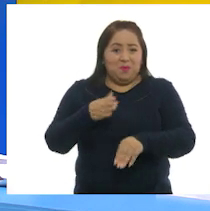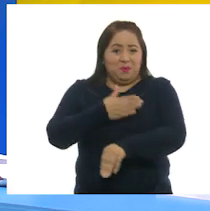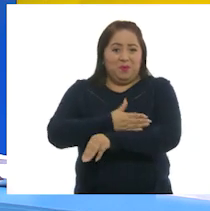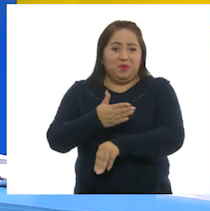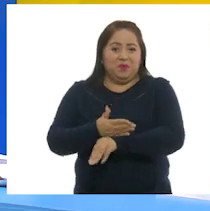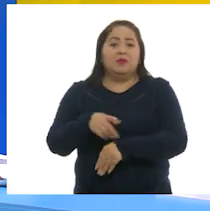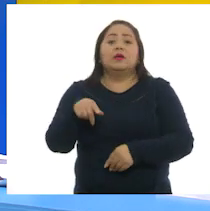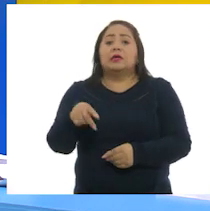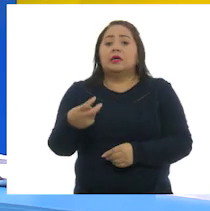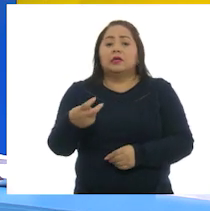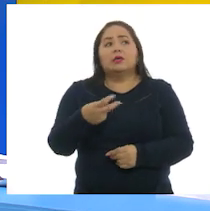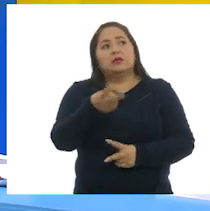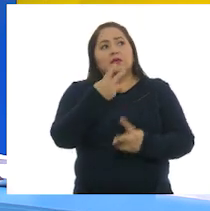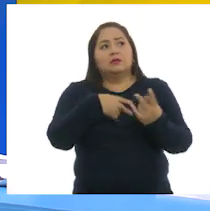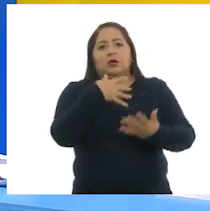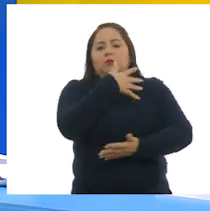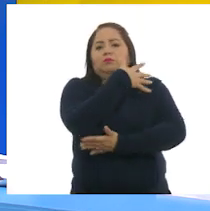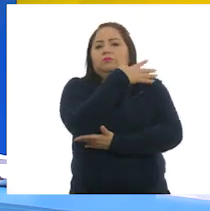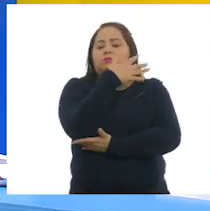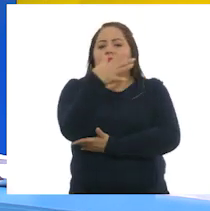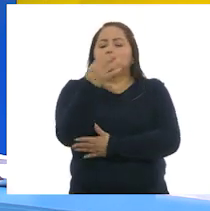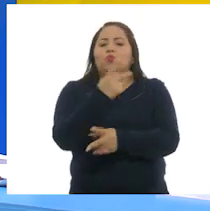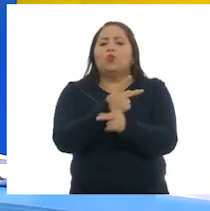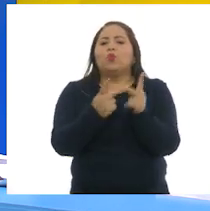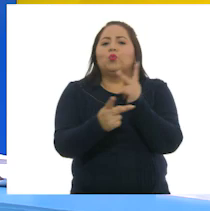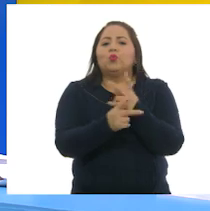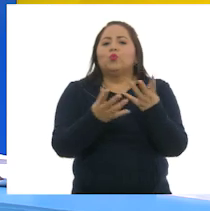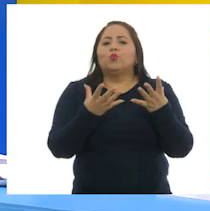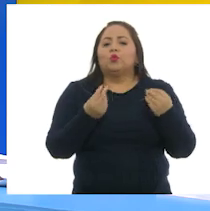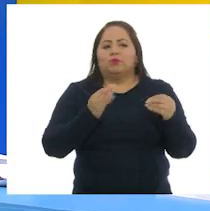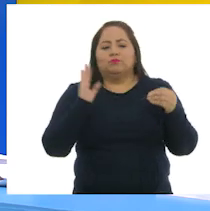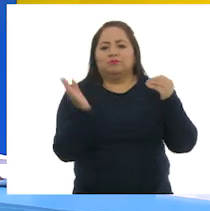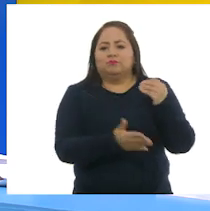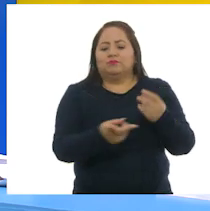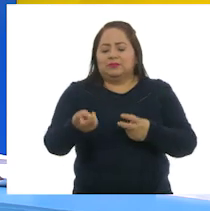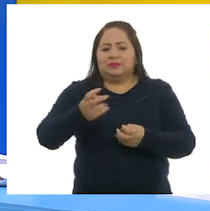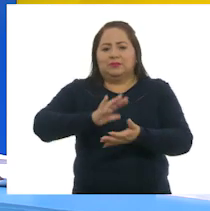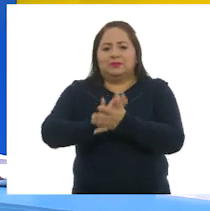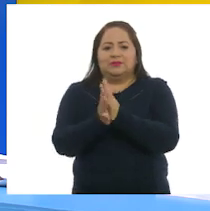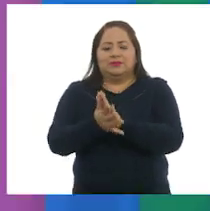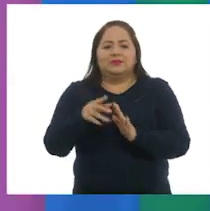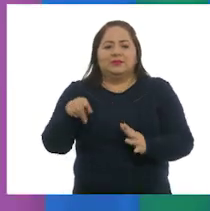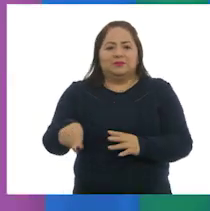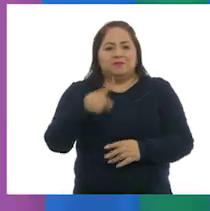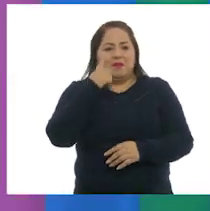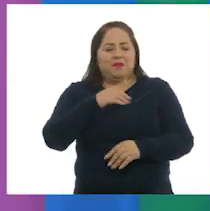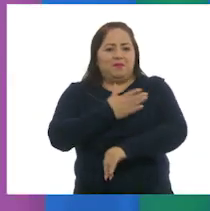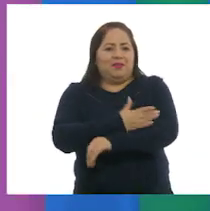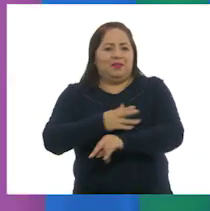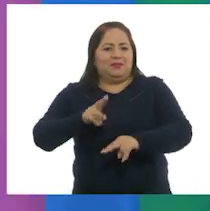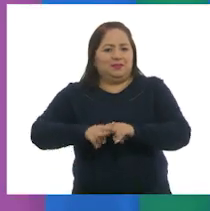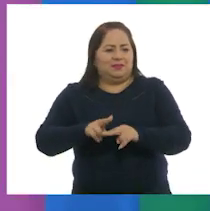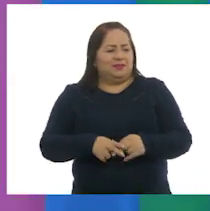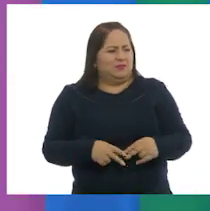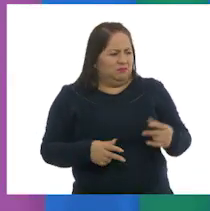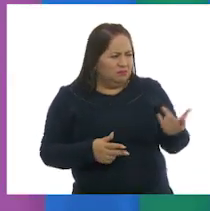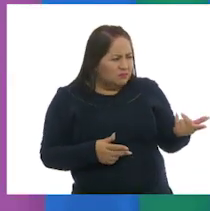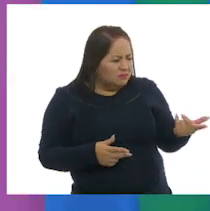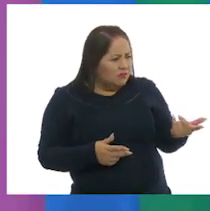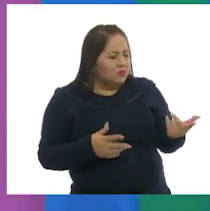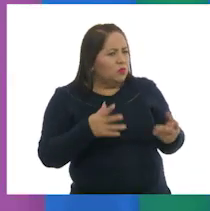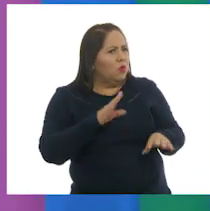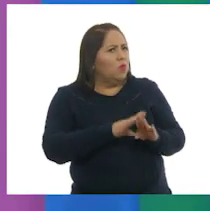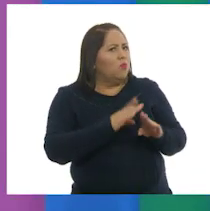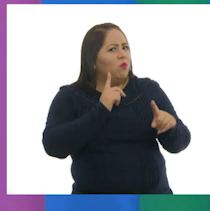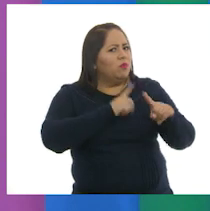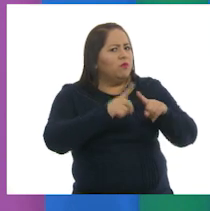son el resultado de la gran diversidad de productos que resultan de la actividad forestal. ¿A qué se refiere con la gran